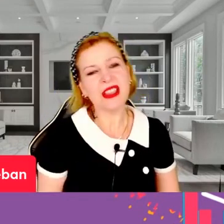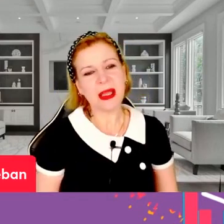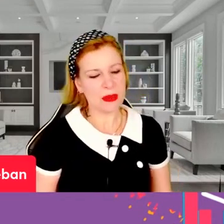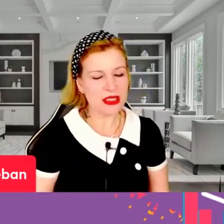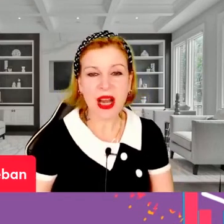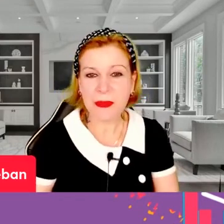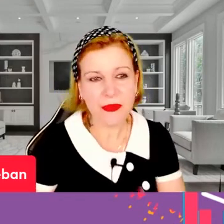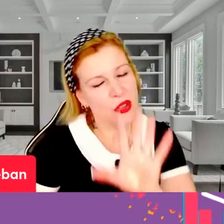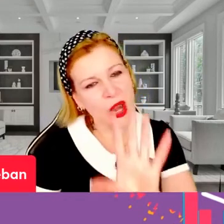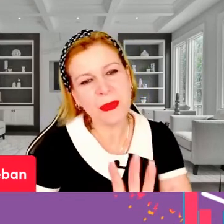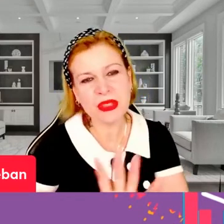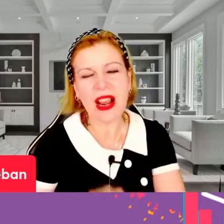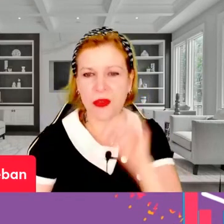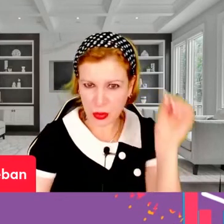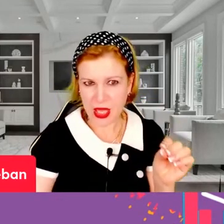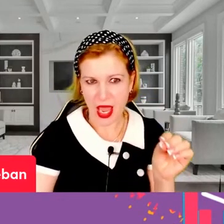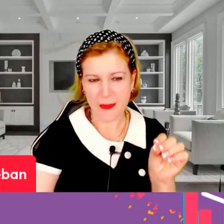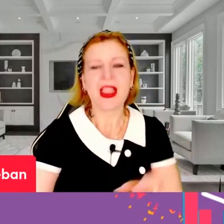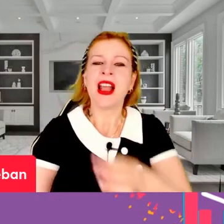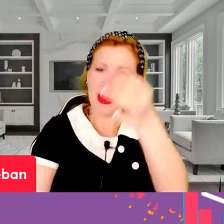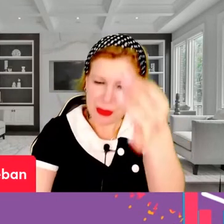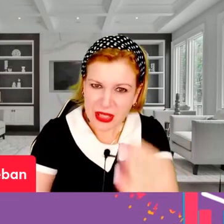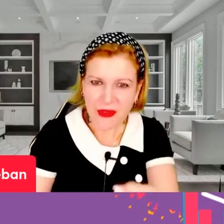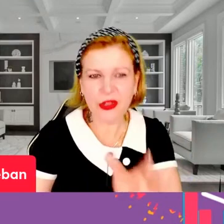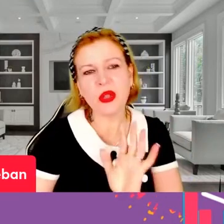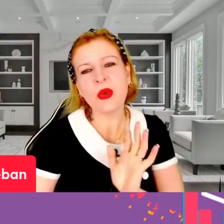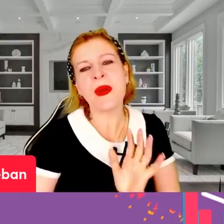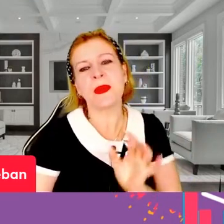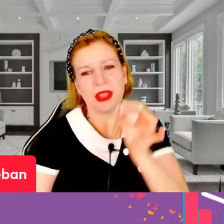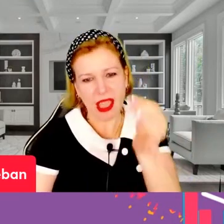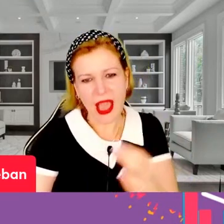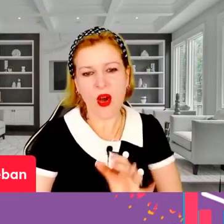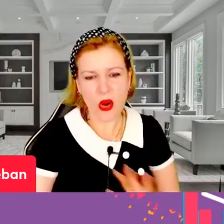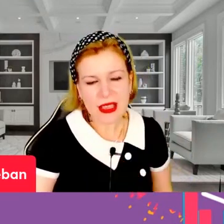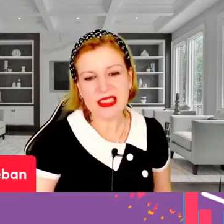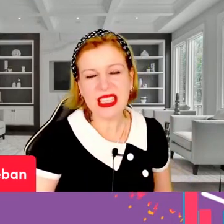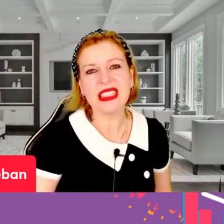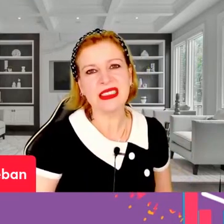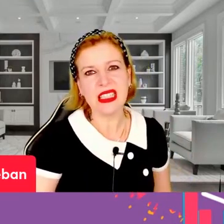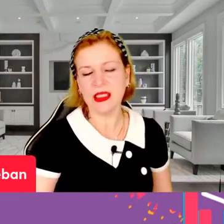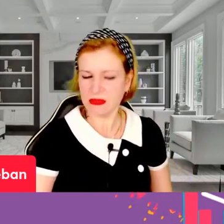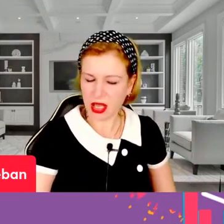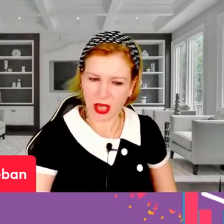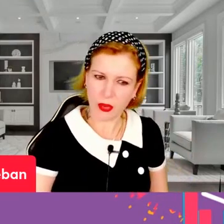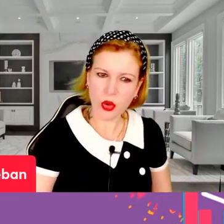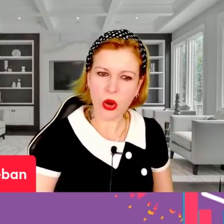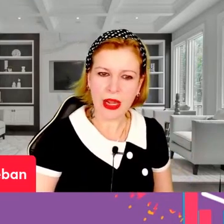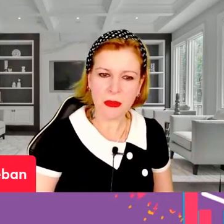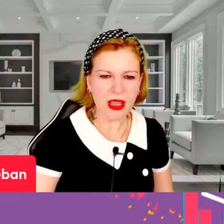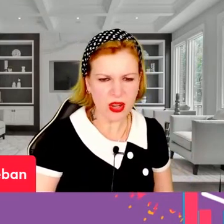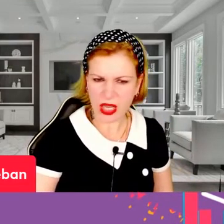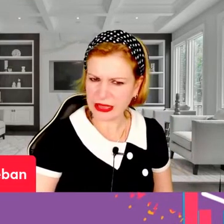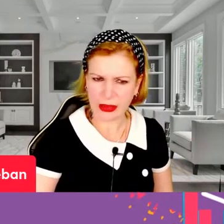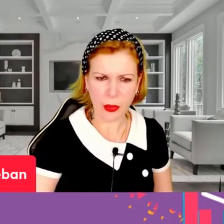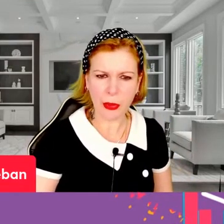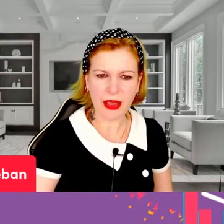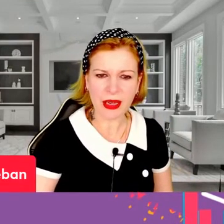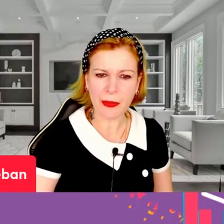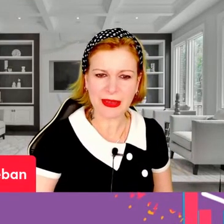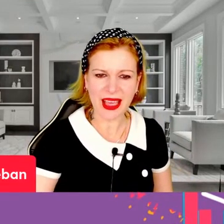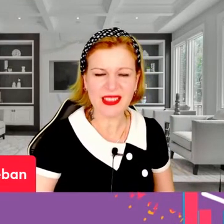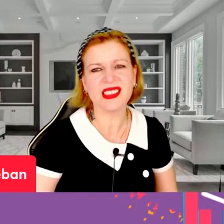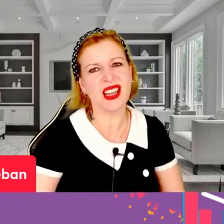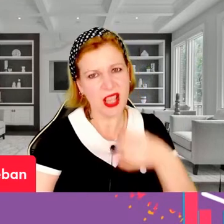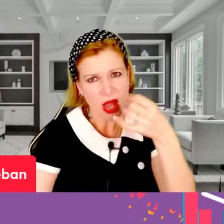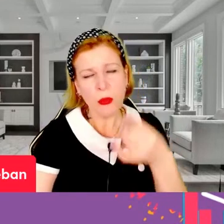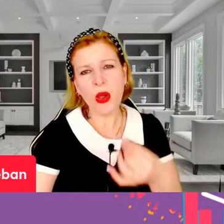Fíjate que por eso, no le puse la foto vieja, le puse la foto nueva, porque ahora sí, Cristina, a uno de los enemigos, hasta los puede